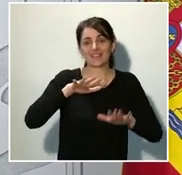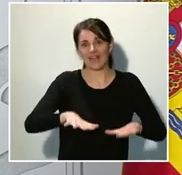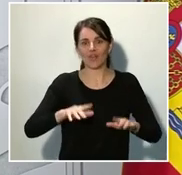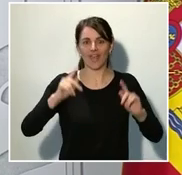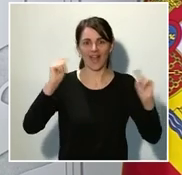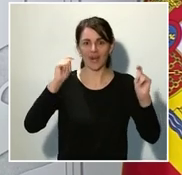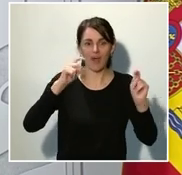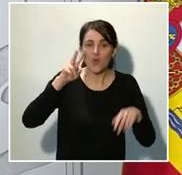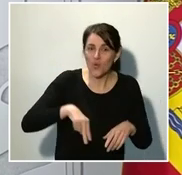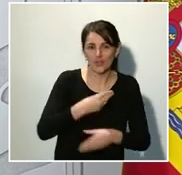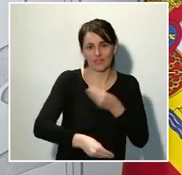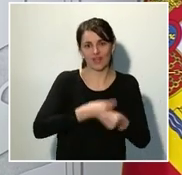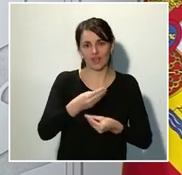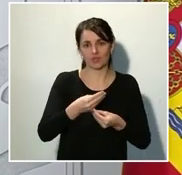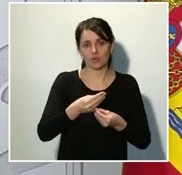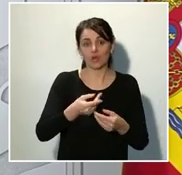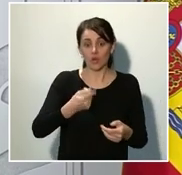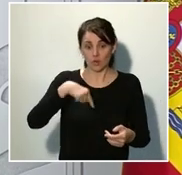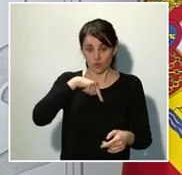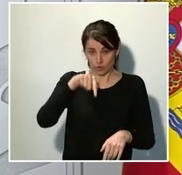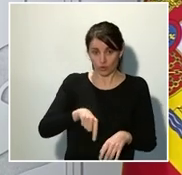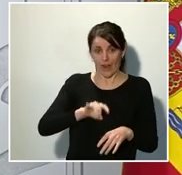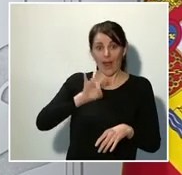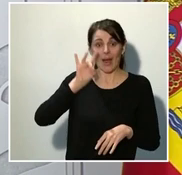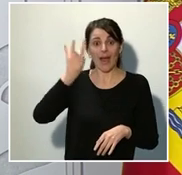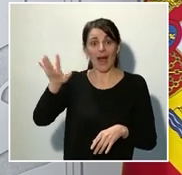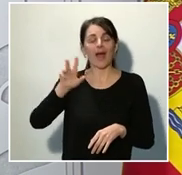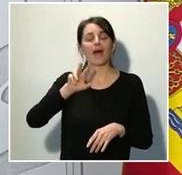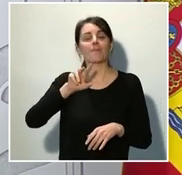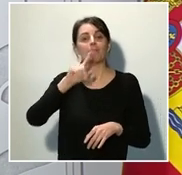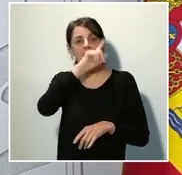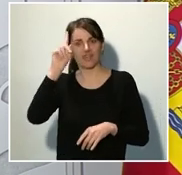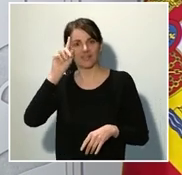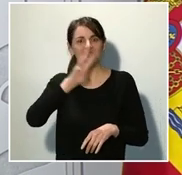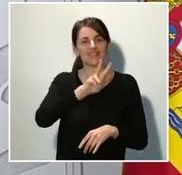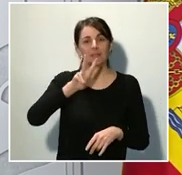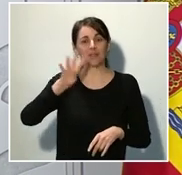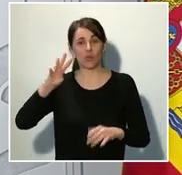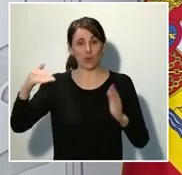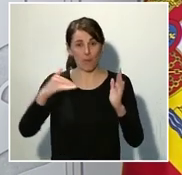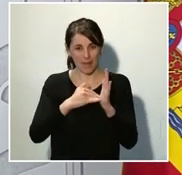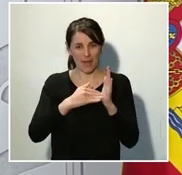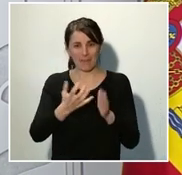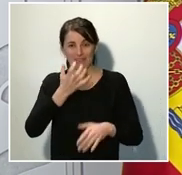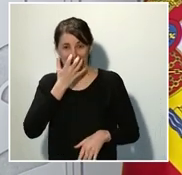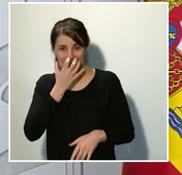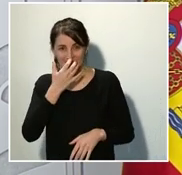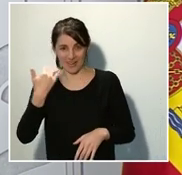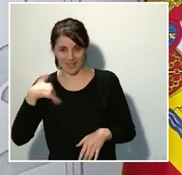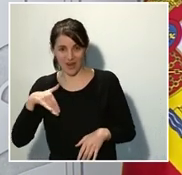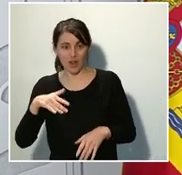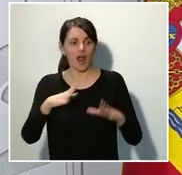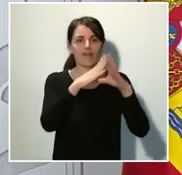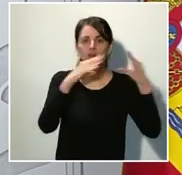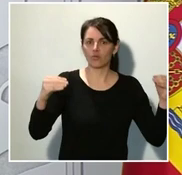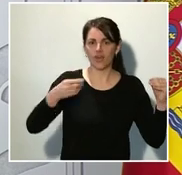324.000 mascarillas, hemos mandado a Andalucía 245.000 mascarillas, hemos mandado mascarillas a todas las